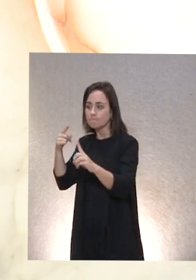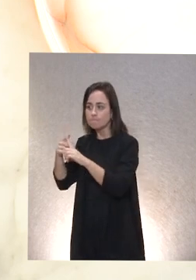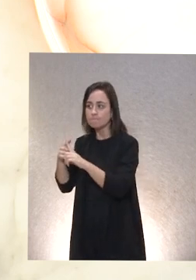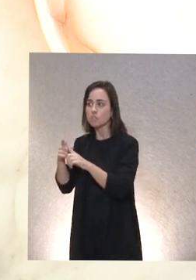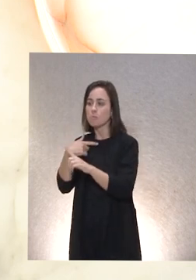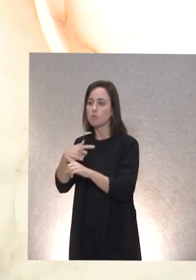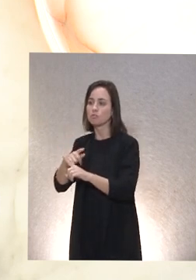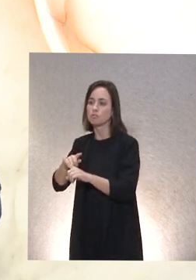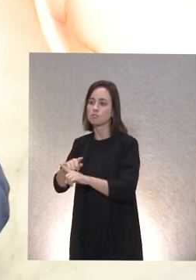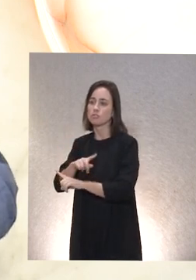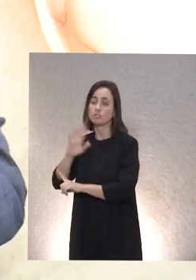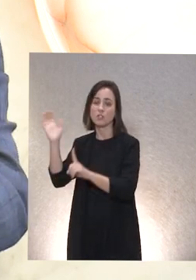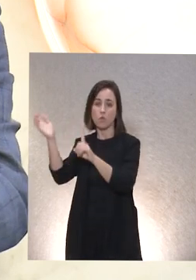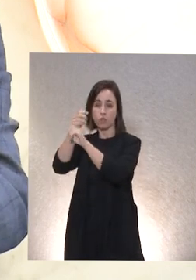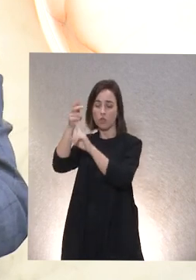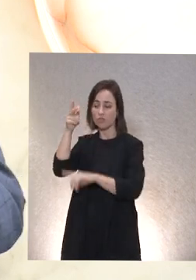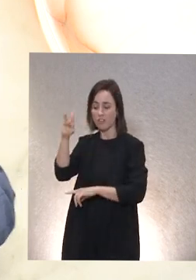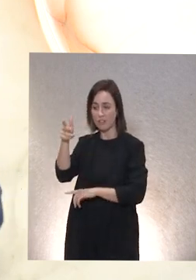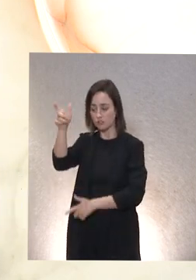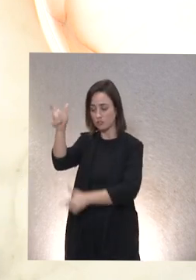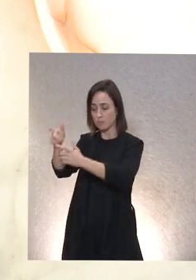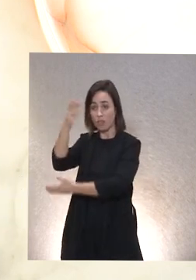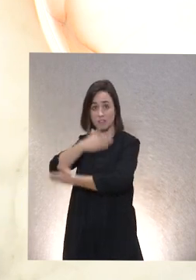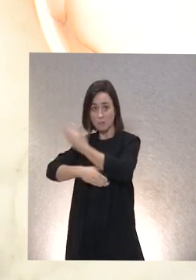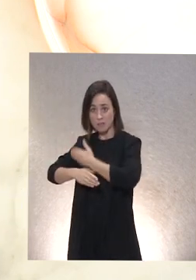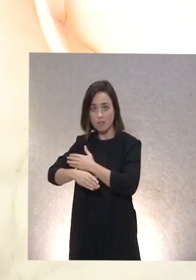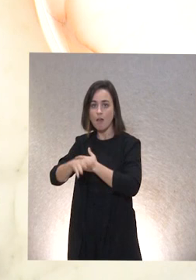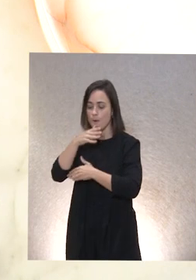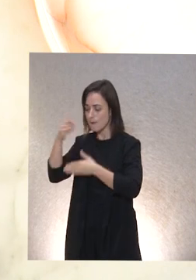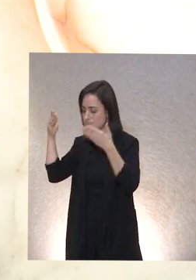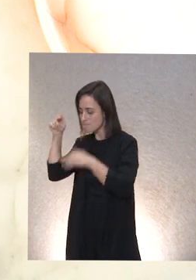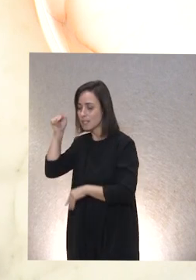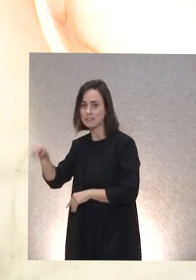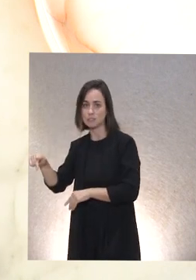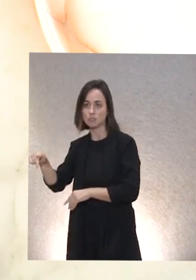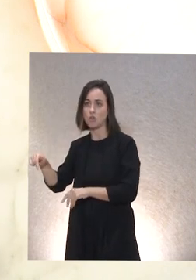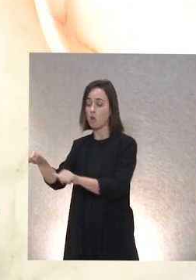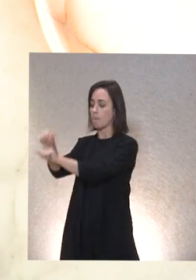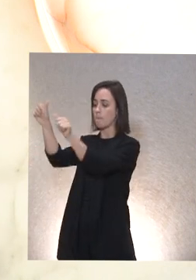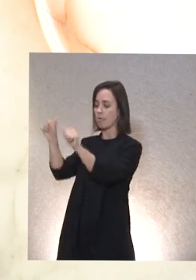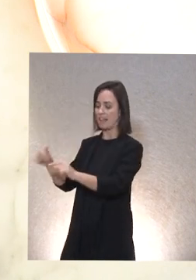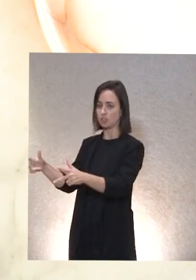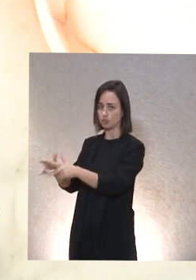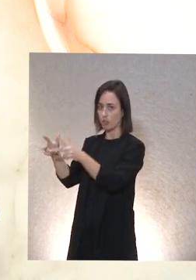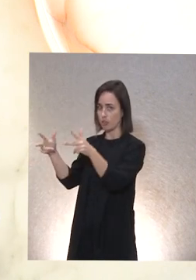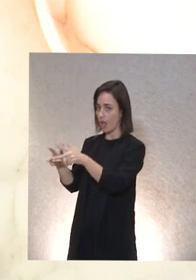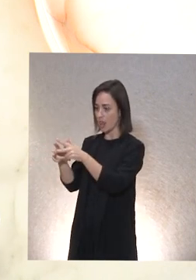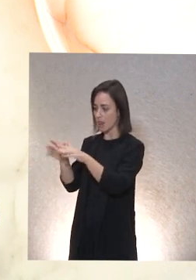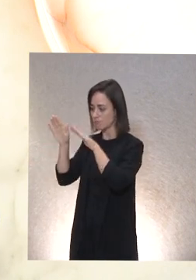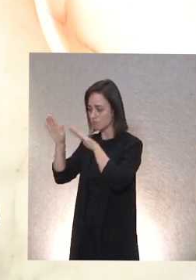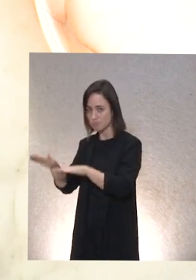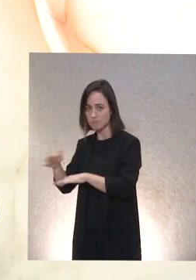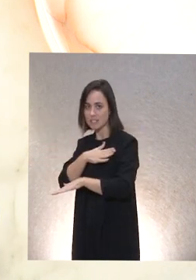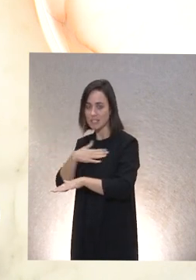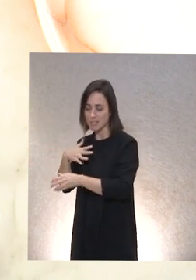de derechos de las personas con discapacidad y estamos ahora mismo inmersos en esto ¿no? en un modelo social en el que desde luego ustedes